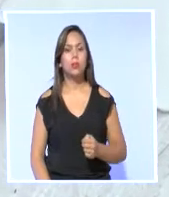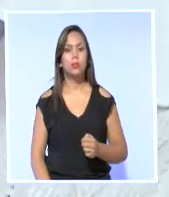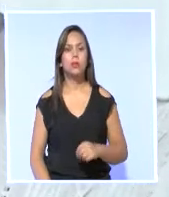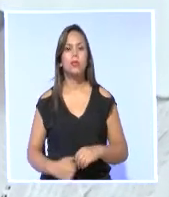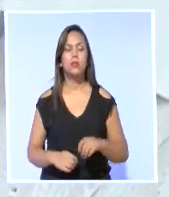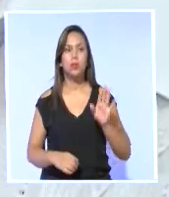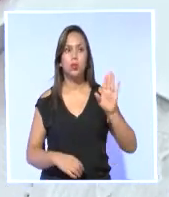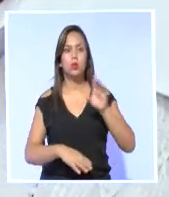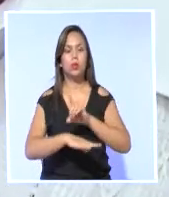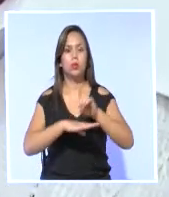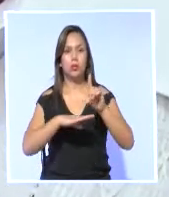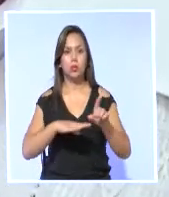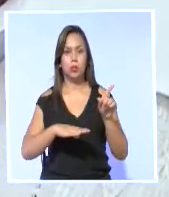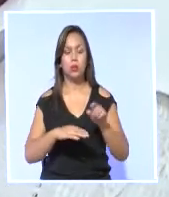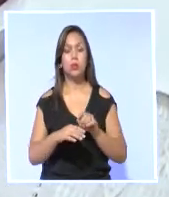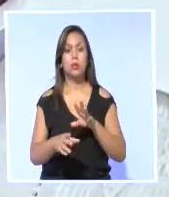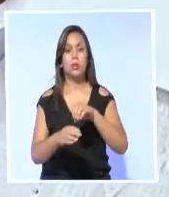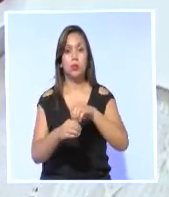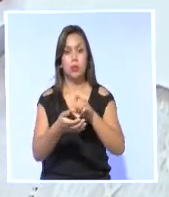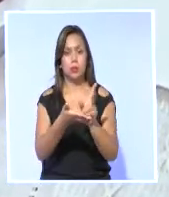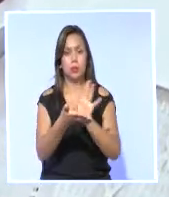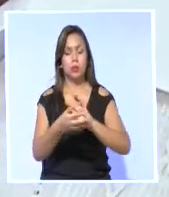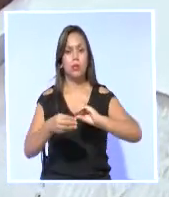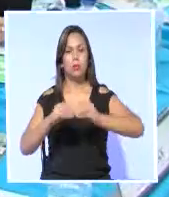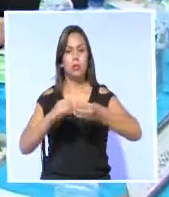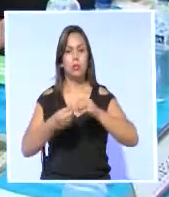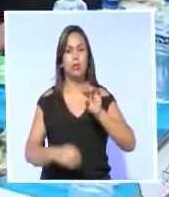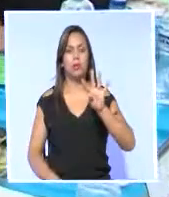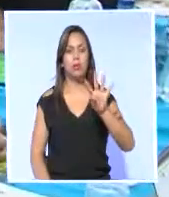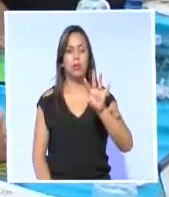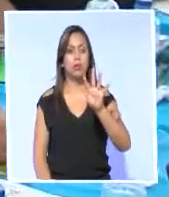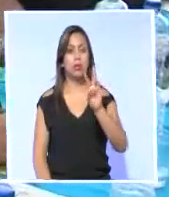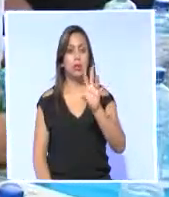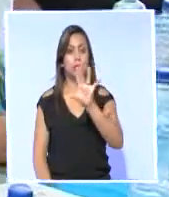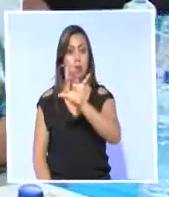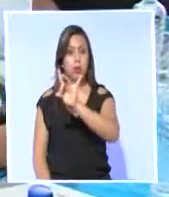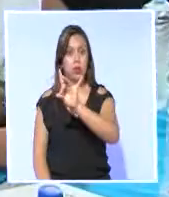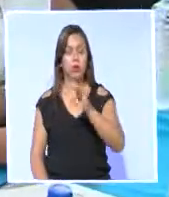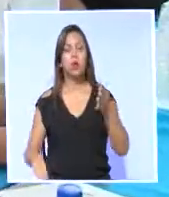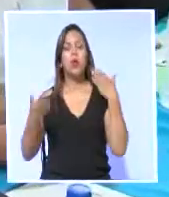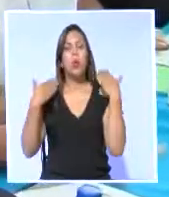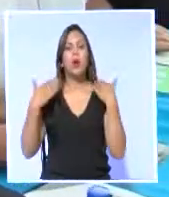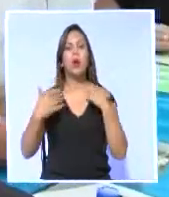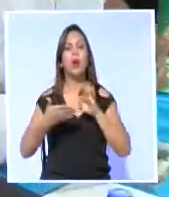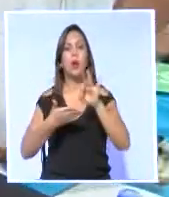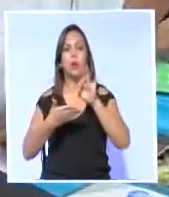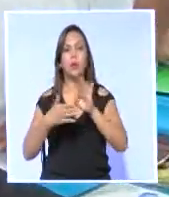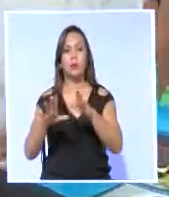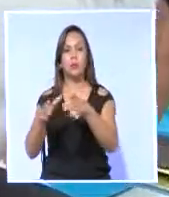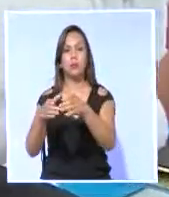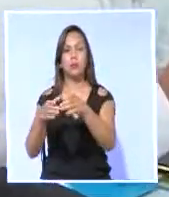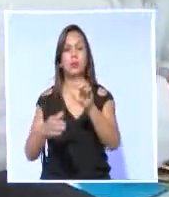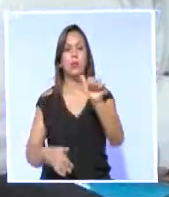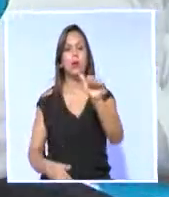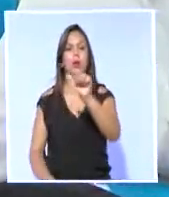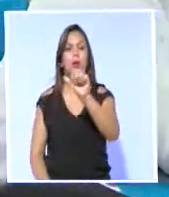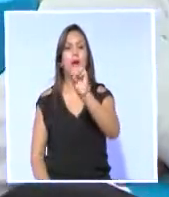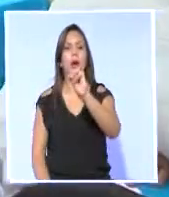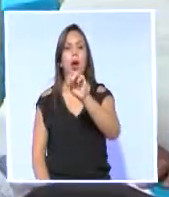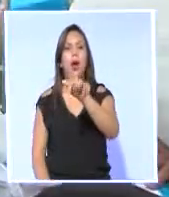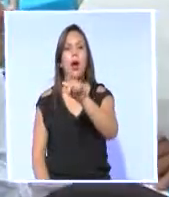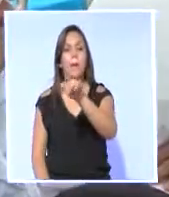directivos. Ante esto, en la sesión plenaria número 468, realizada en Guayaquil, se aprobó la creación de la comisión ocasional